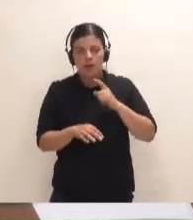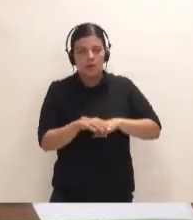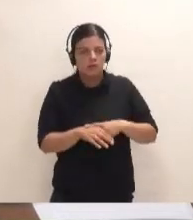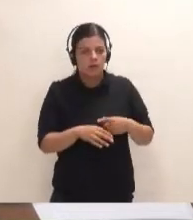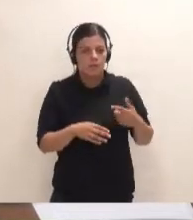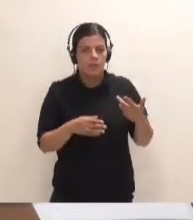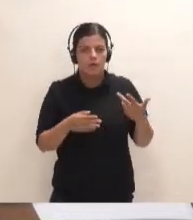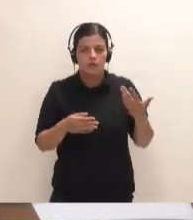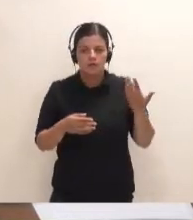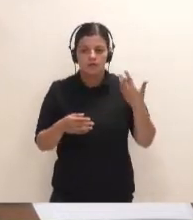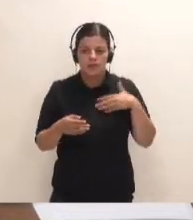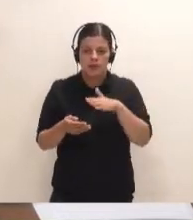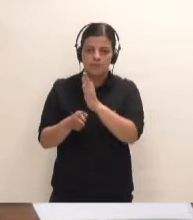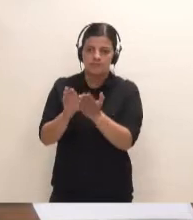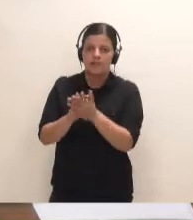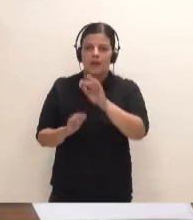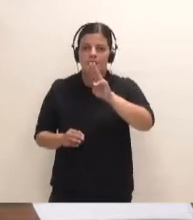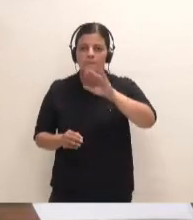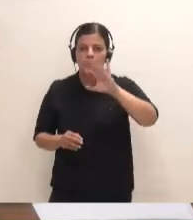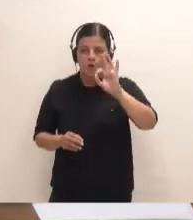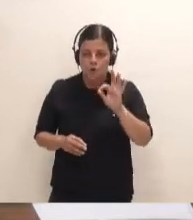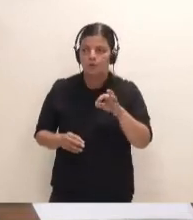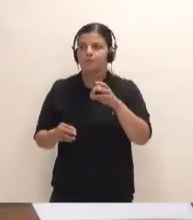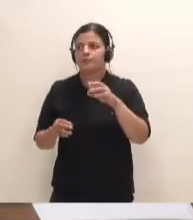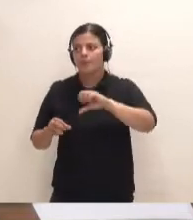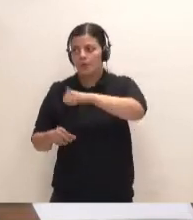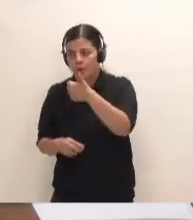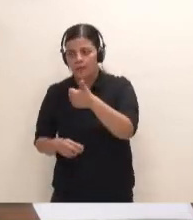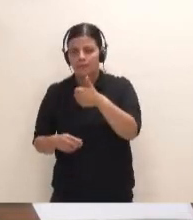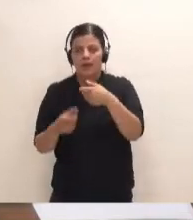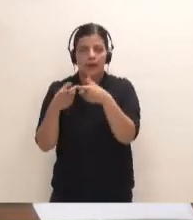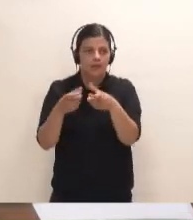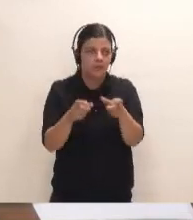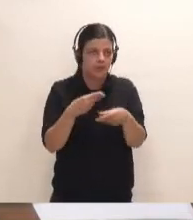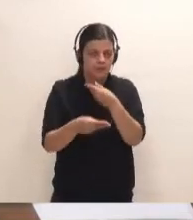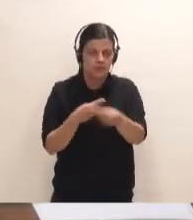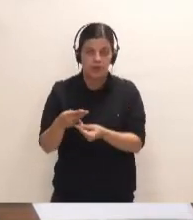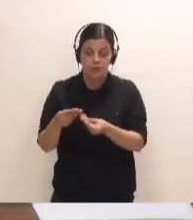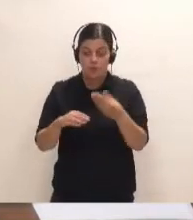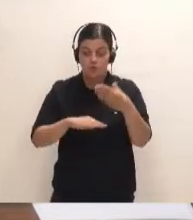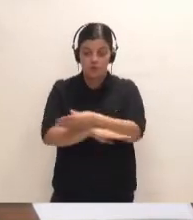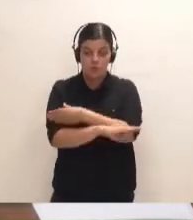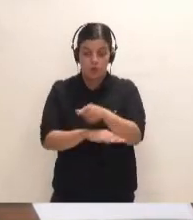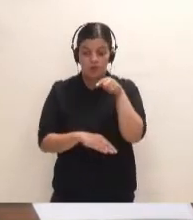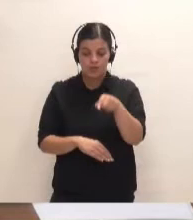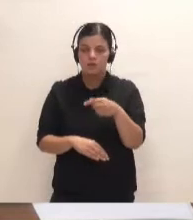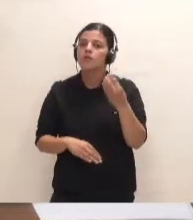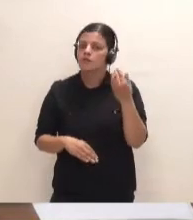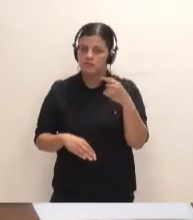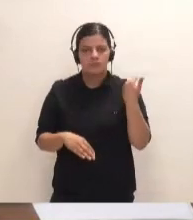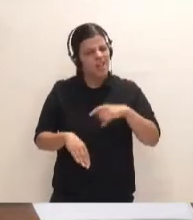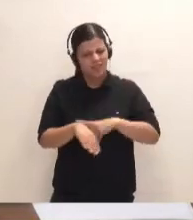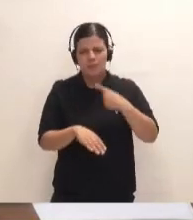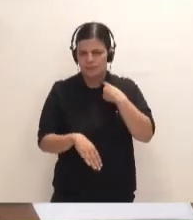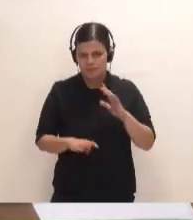tiempo en el que se clasificó en el PIOT este espacio, se aprobó, se hicieron no sé cuántas clasificaciones a aquel puerto. Bueno, pues bueno, ya hemos perdido bastante